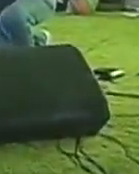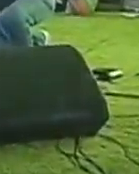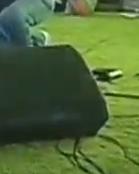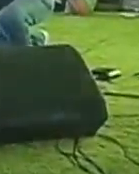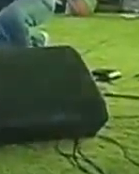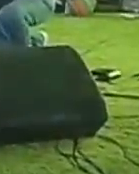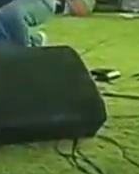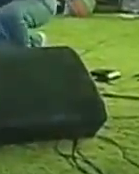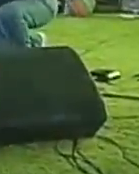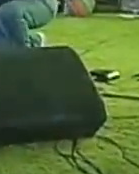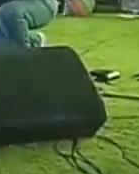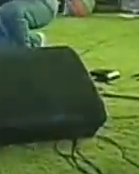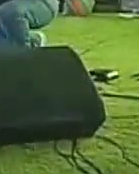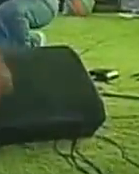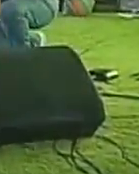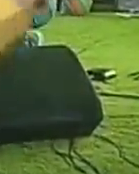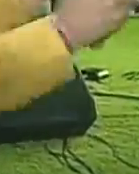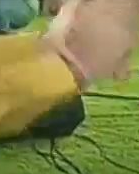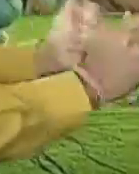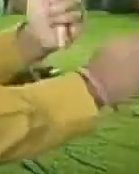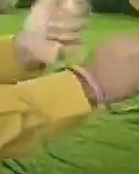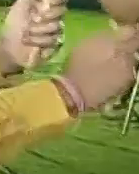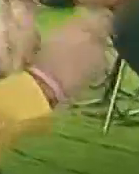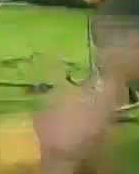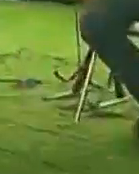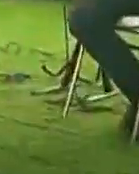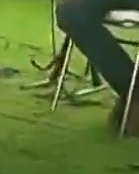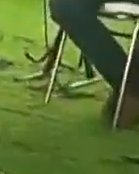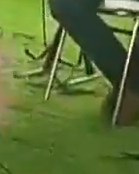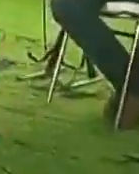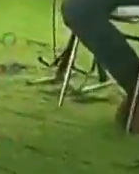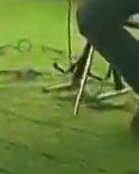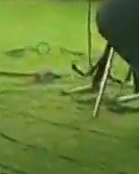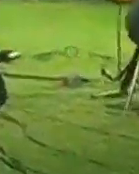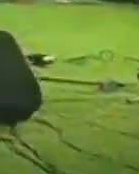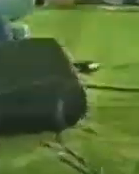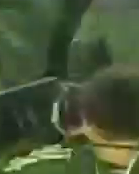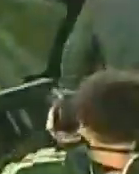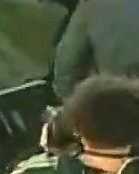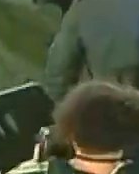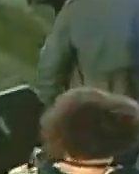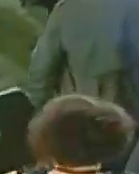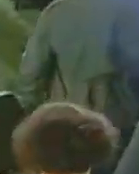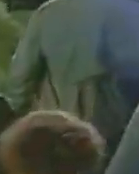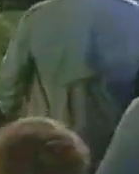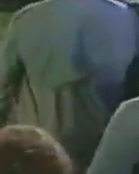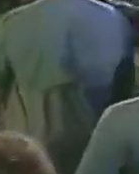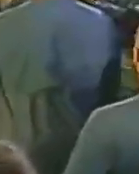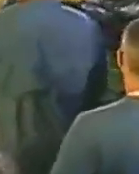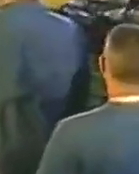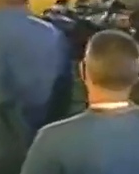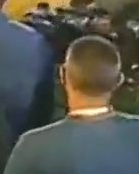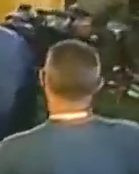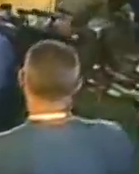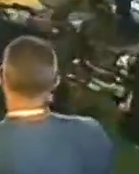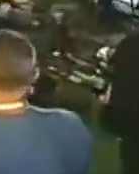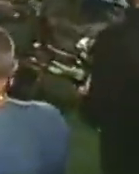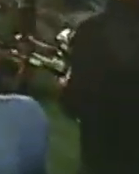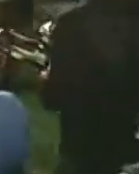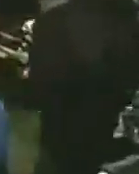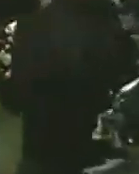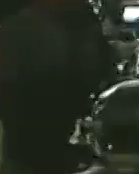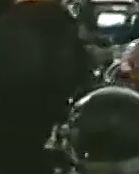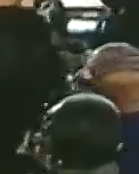manera, con la participación, protagónica, además, del poder popular, lo acompañó, el ministro, del poder popular, para el ecosocialismo,